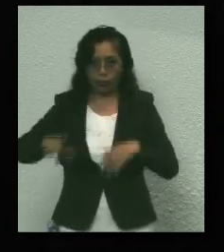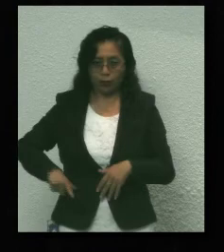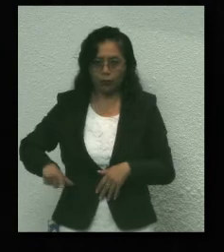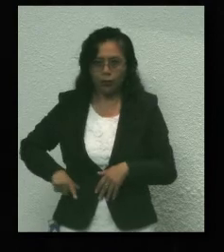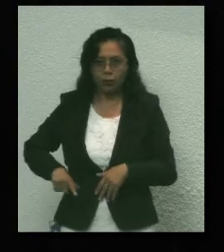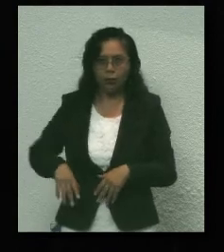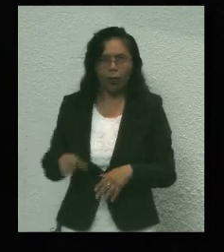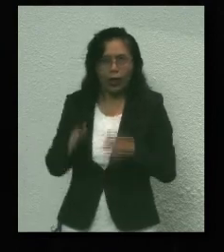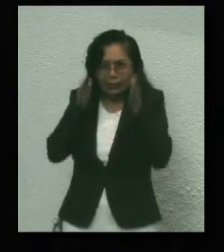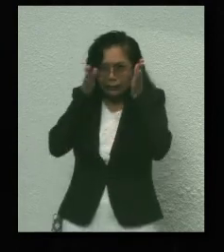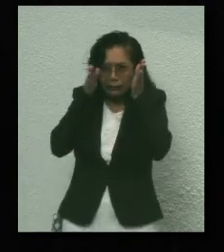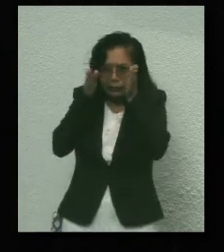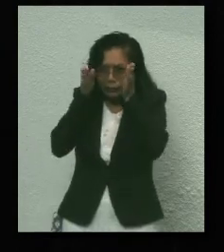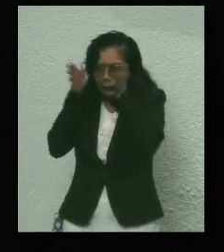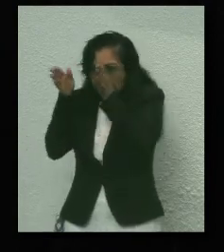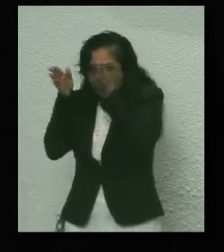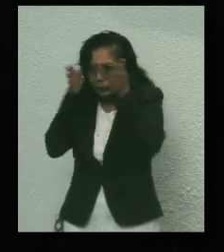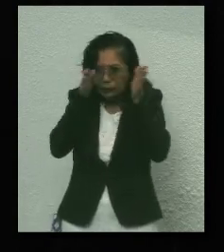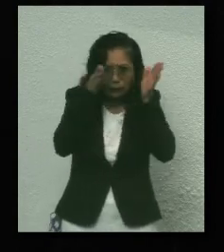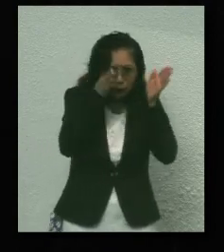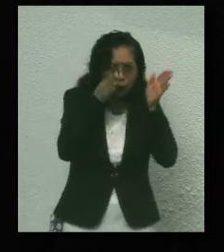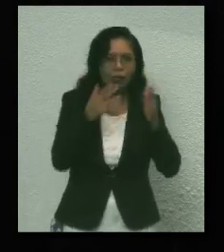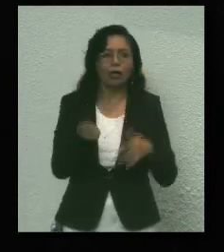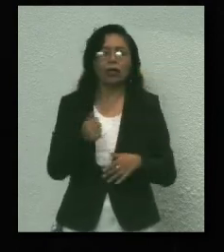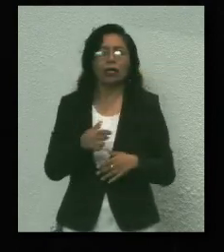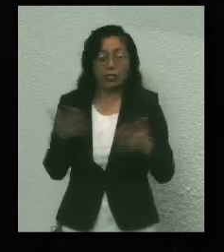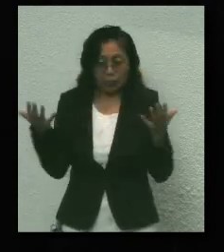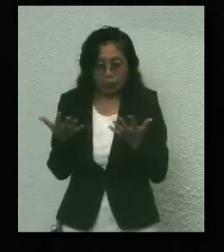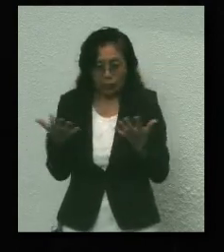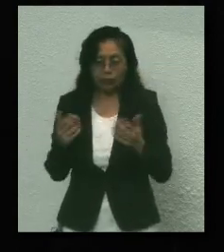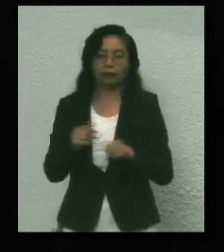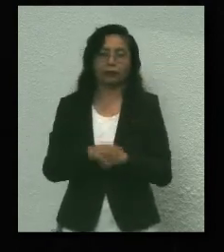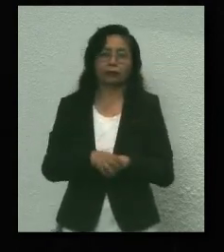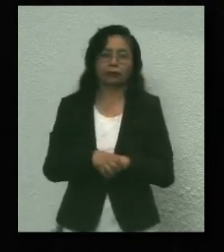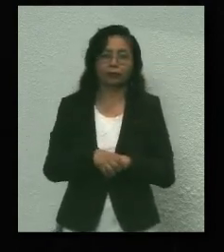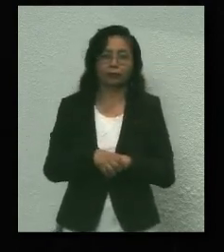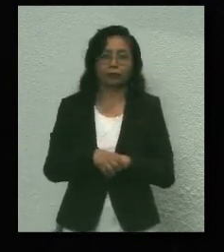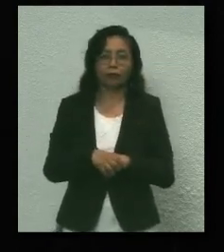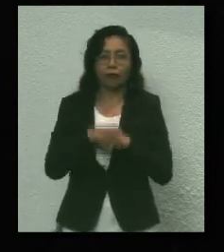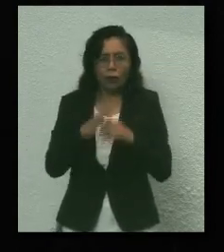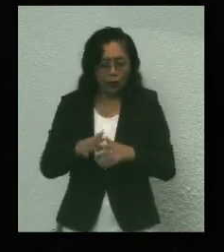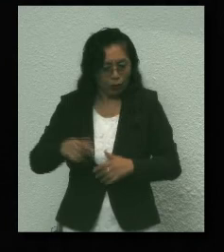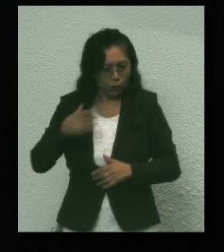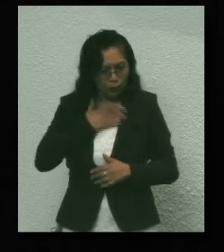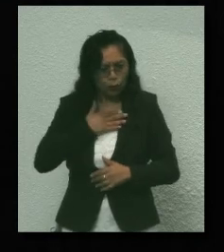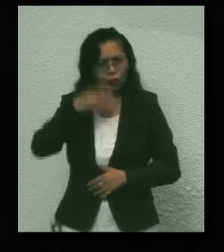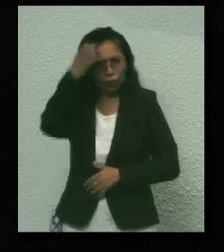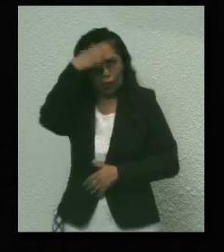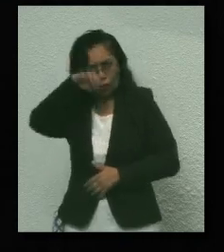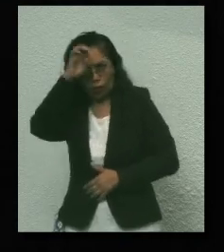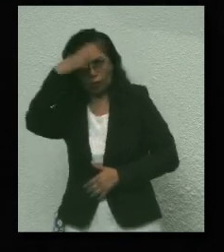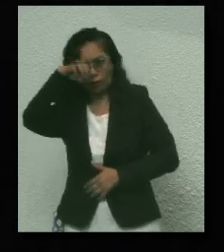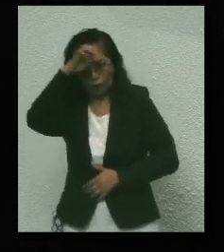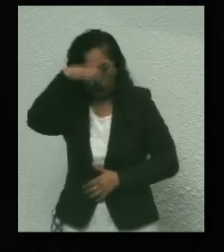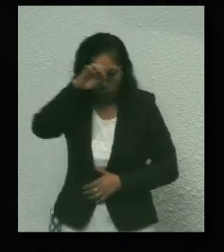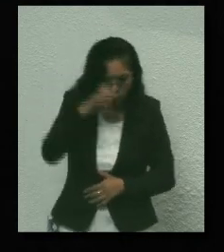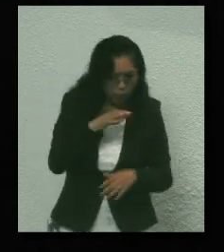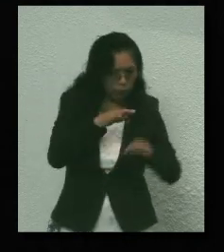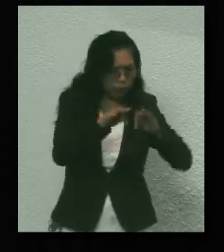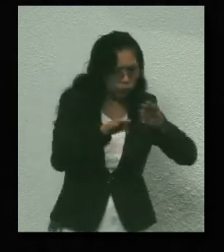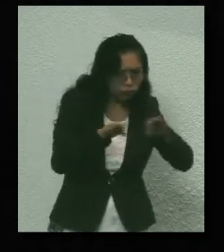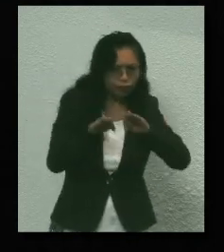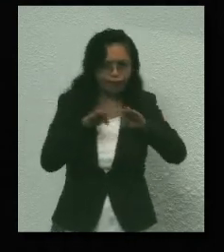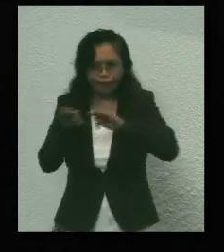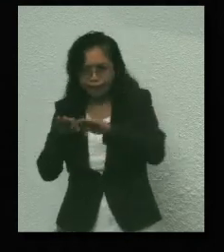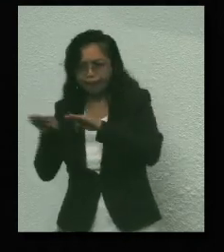visión y hará la revisión que realizaremos. Pondremos toda nuestra experiencia y capacidad para que este ejercicio